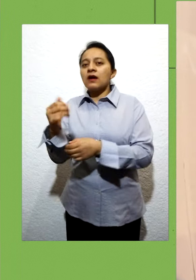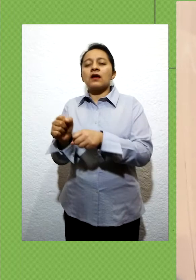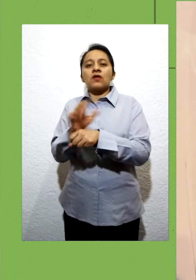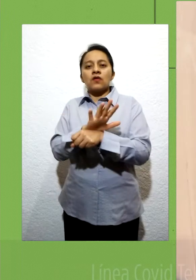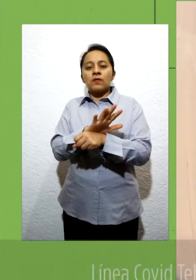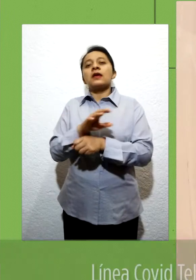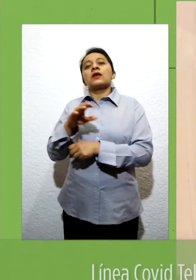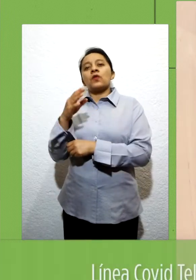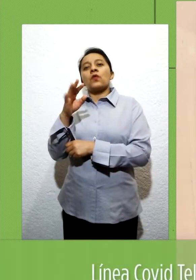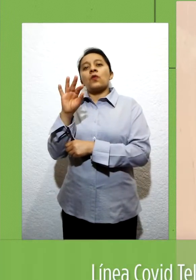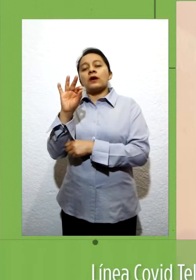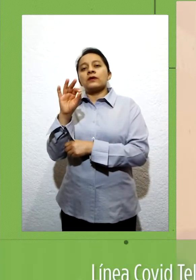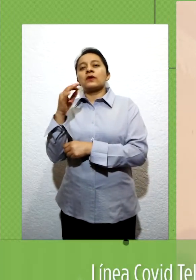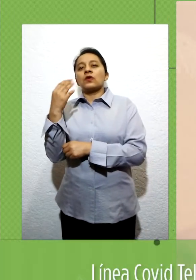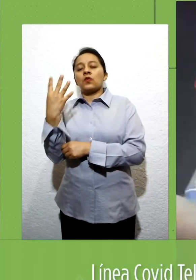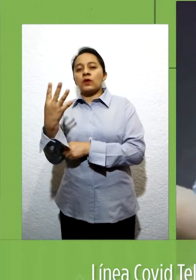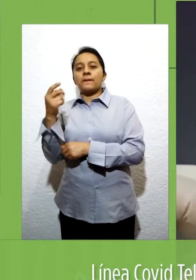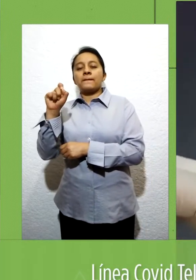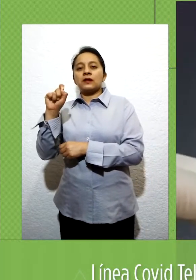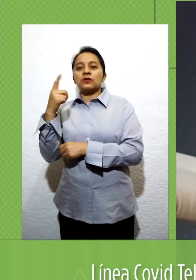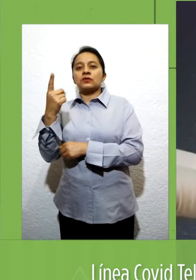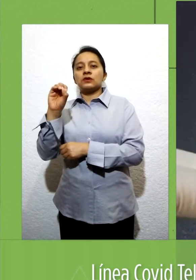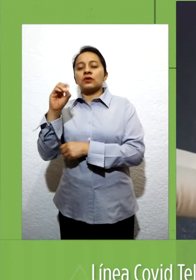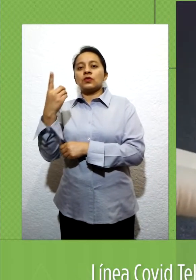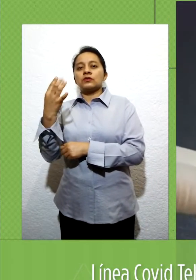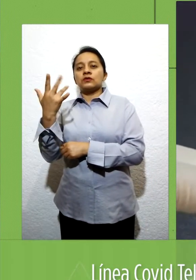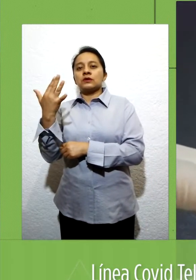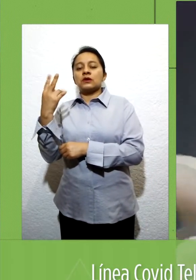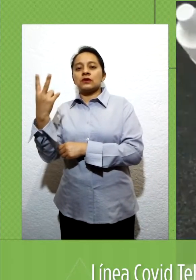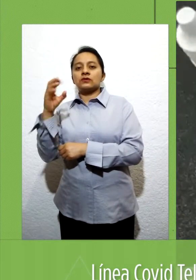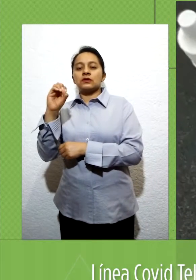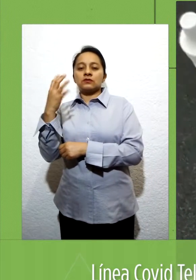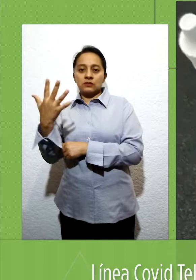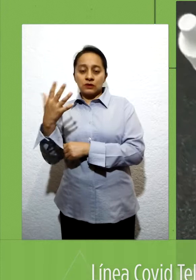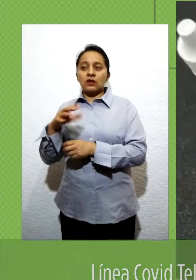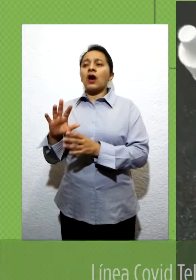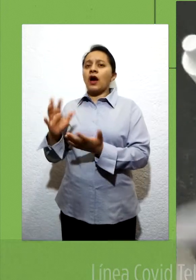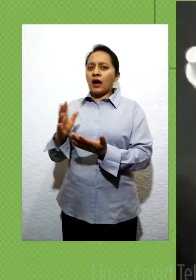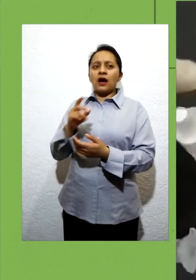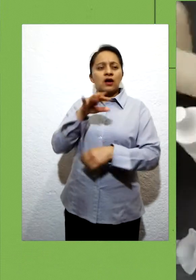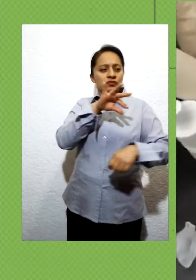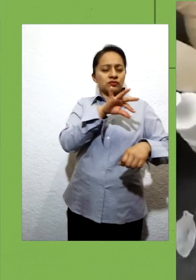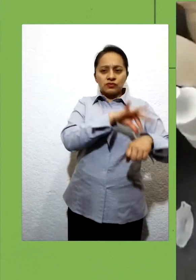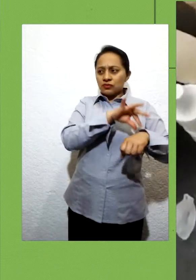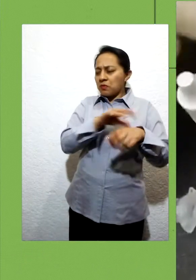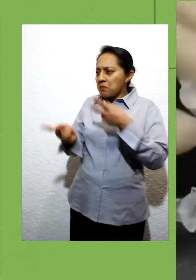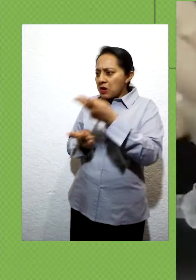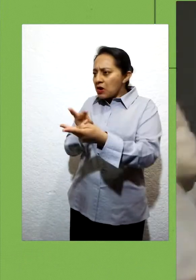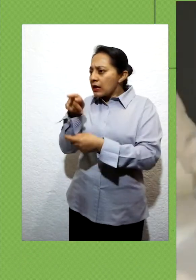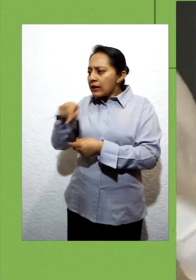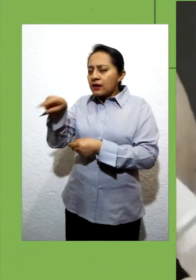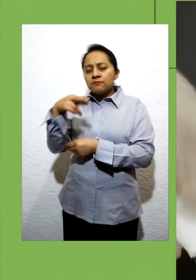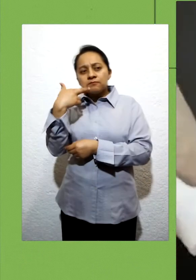línea COVID-442-101-5205, responder a las preguntas que les harán los médicos en base a los